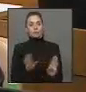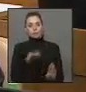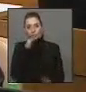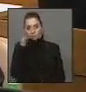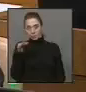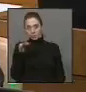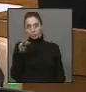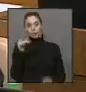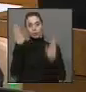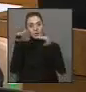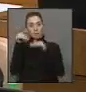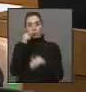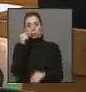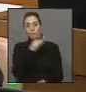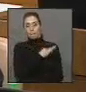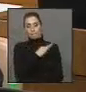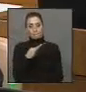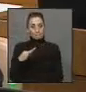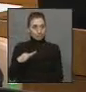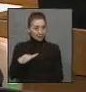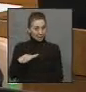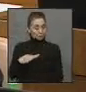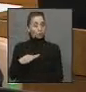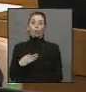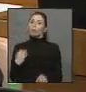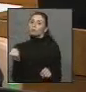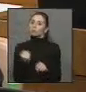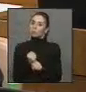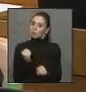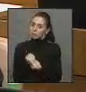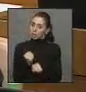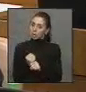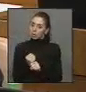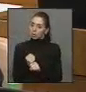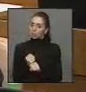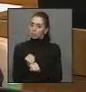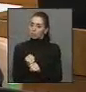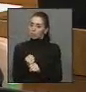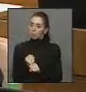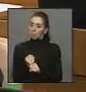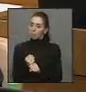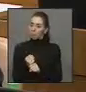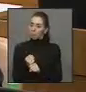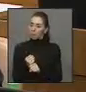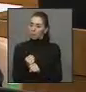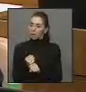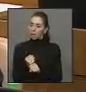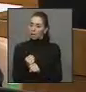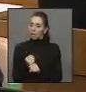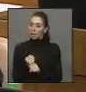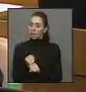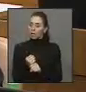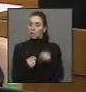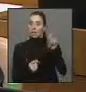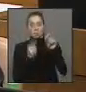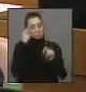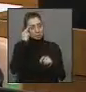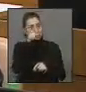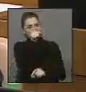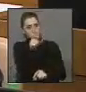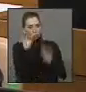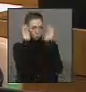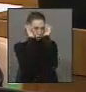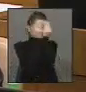palabras haciendo un llamado al Ministro para que en ese sentido trabajemos. Aquí nadie está absolutamente cerrado a la